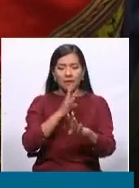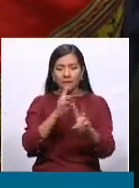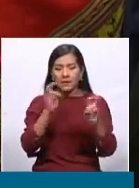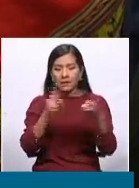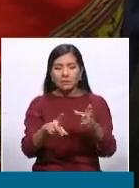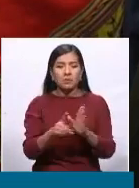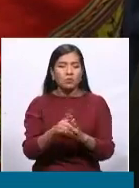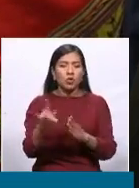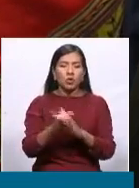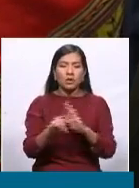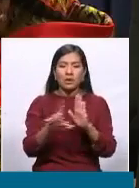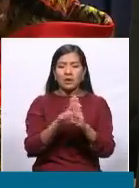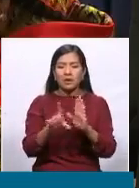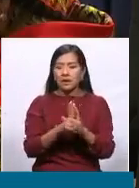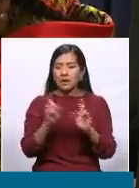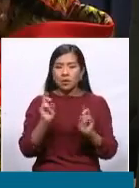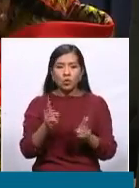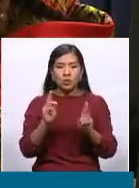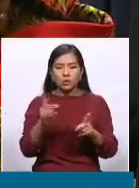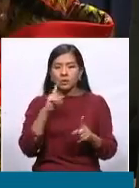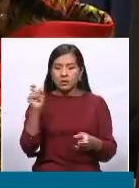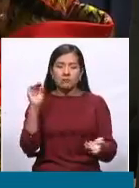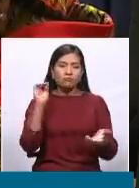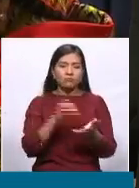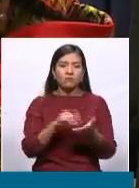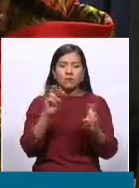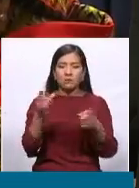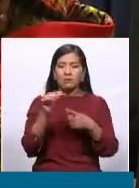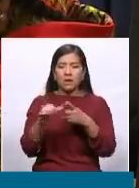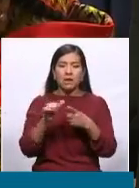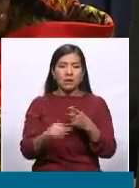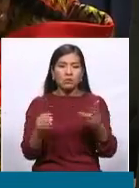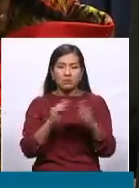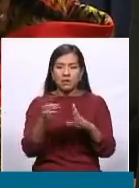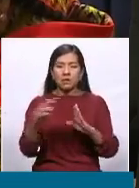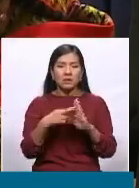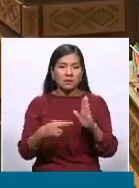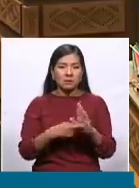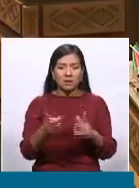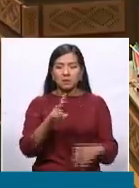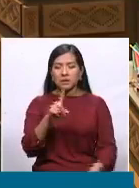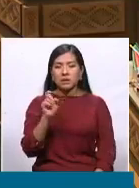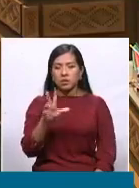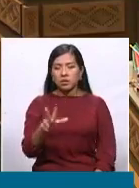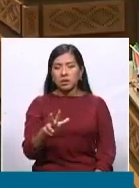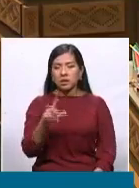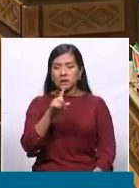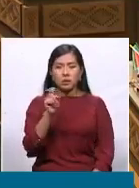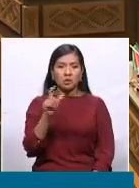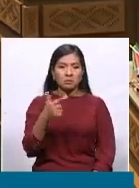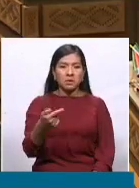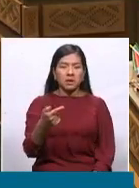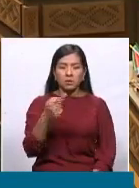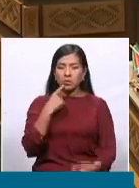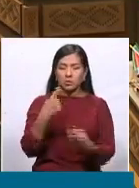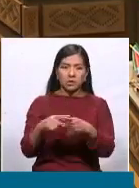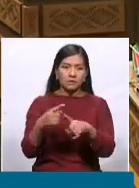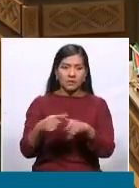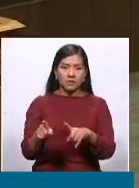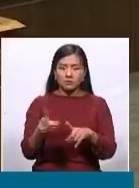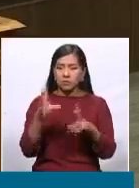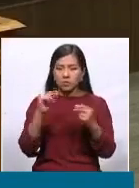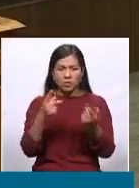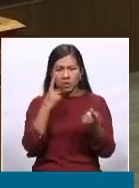se haga que se aplique algunos artículos del reglamento como el ciento tres el ciento veintiuno en fin que no